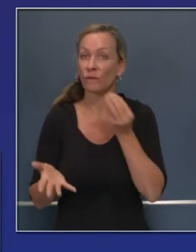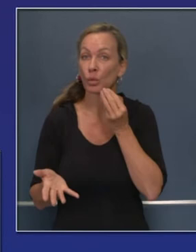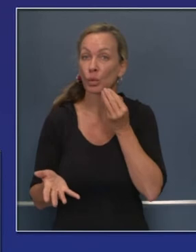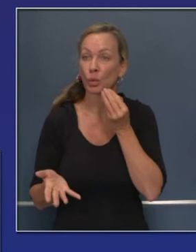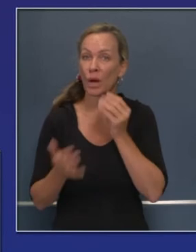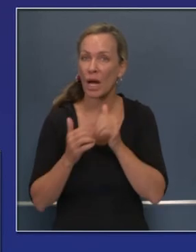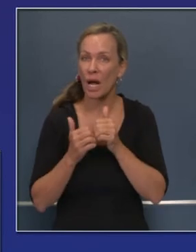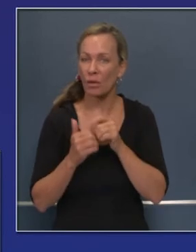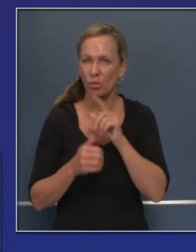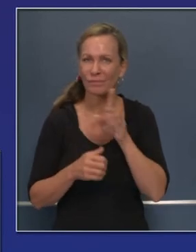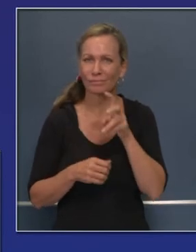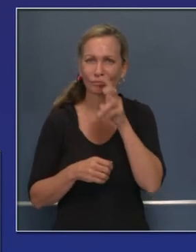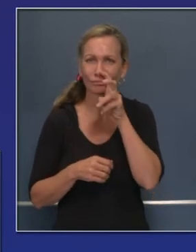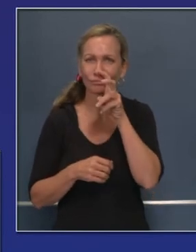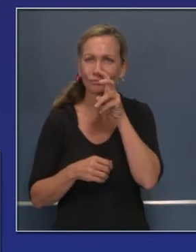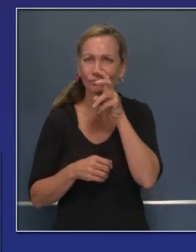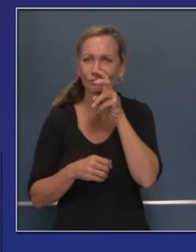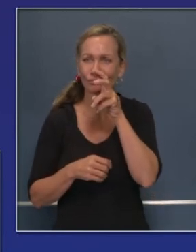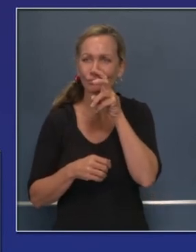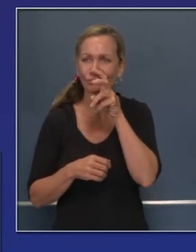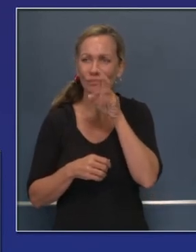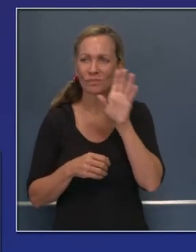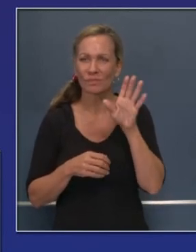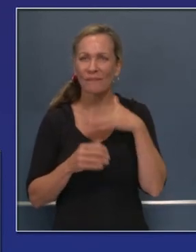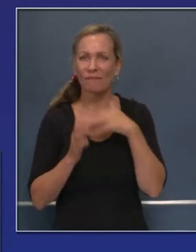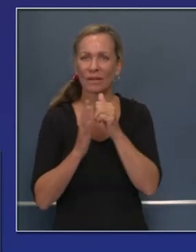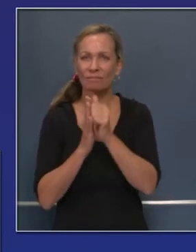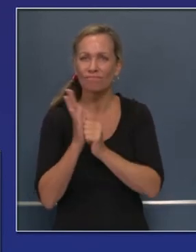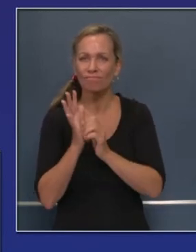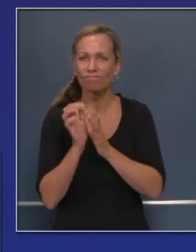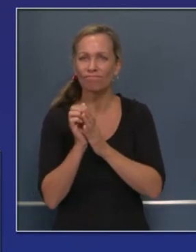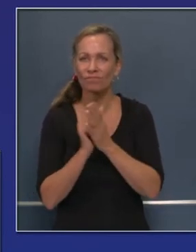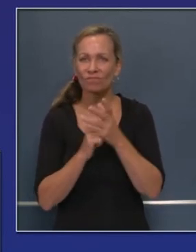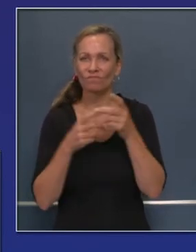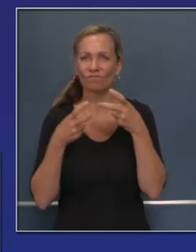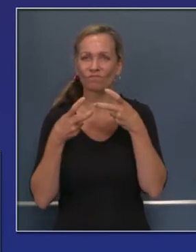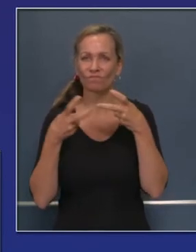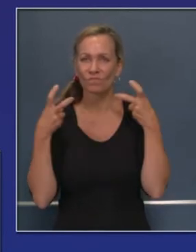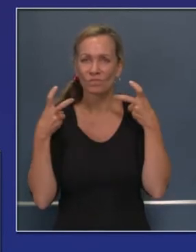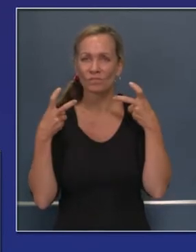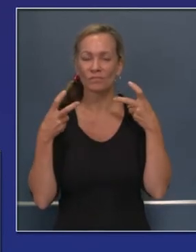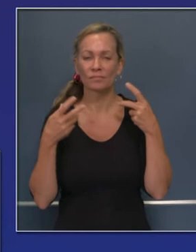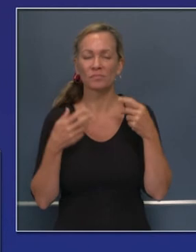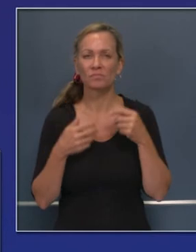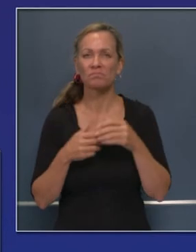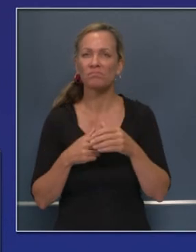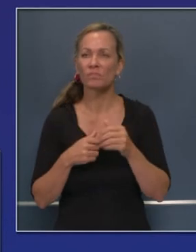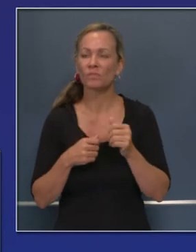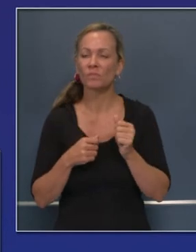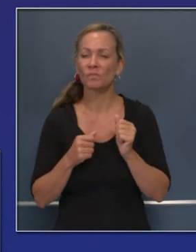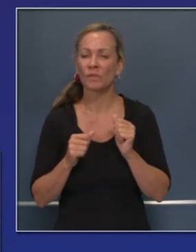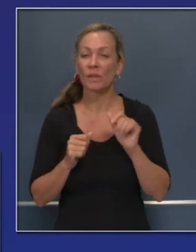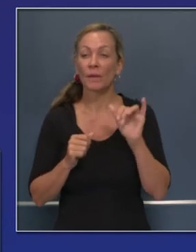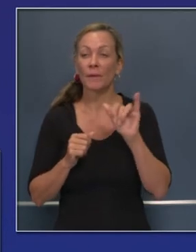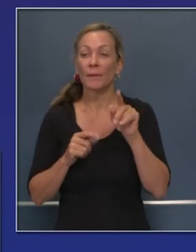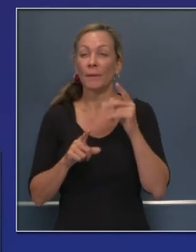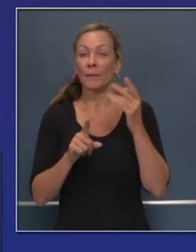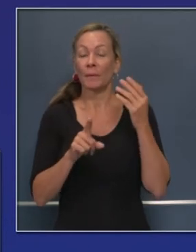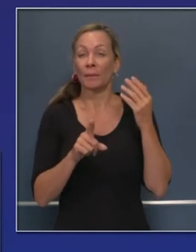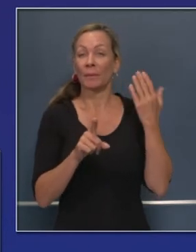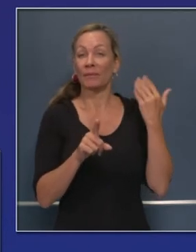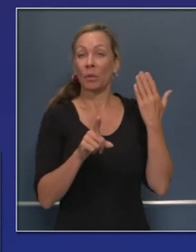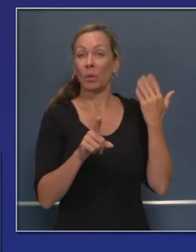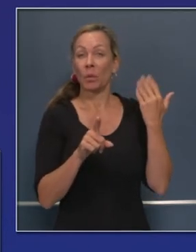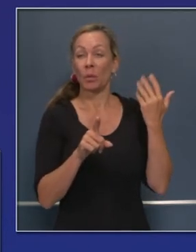Con protocolos que han cambiado claramente. No se ve el tipo de filas que se veían en el pasado con